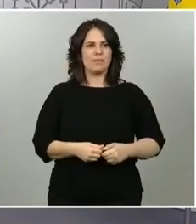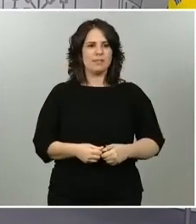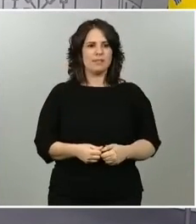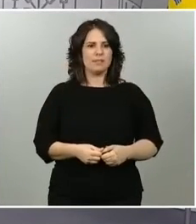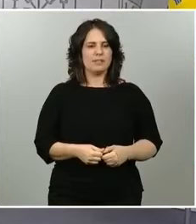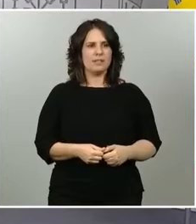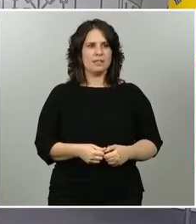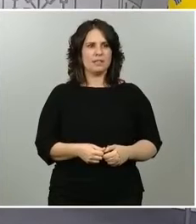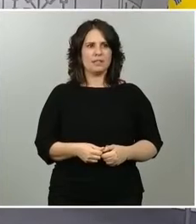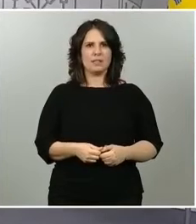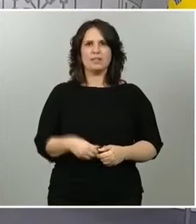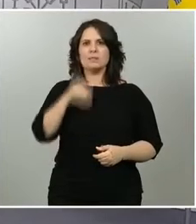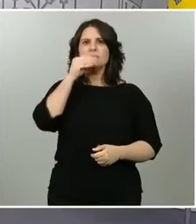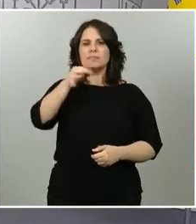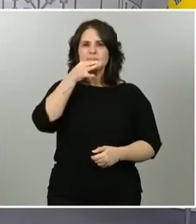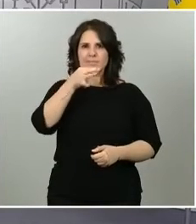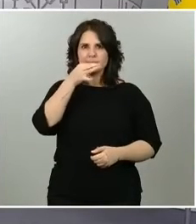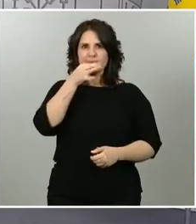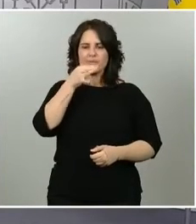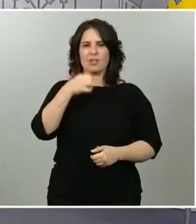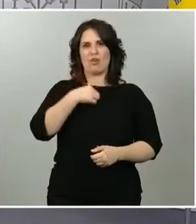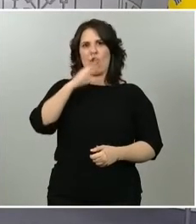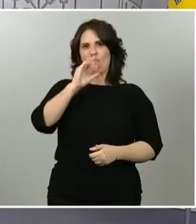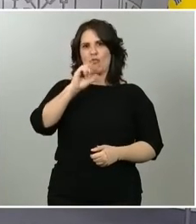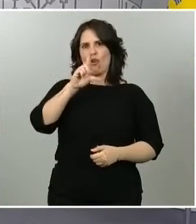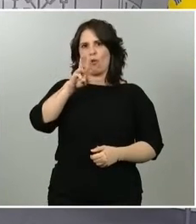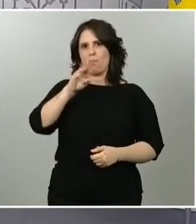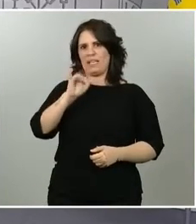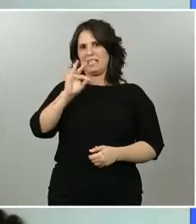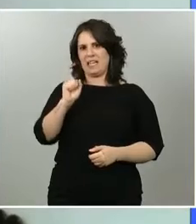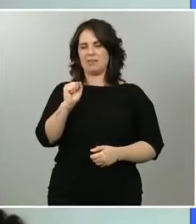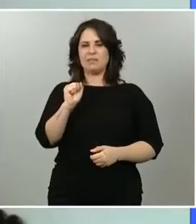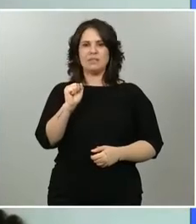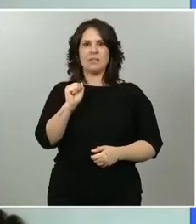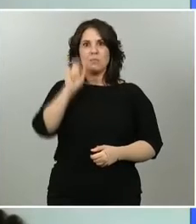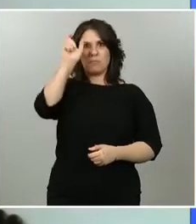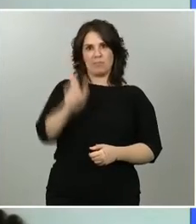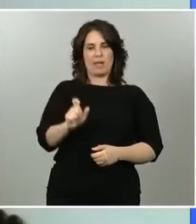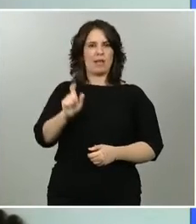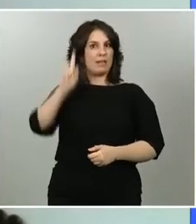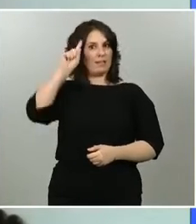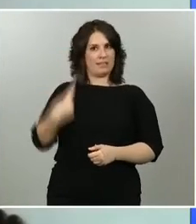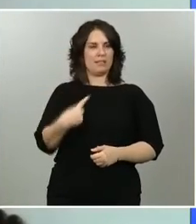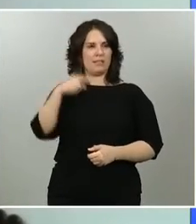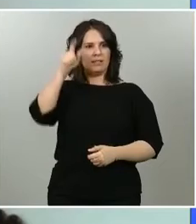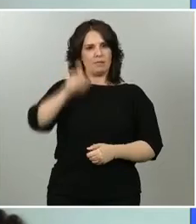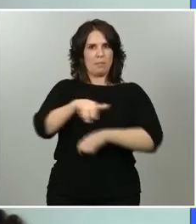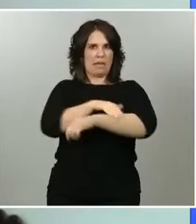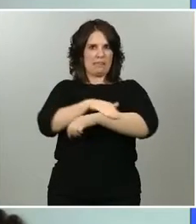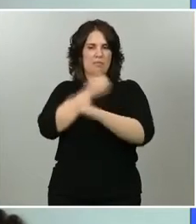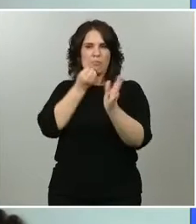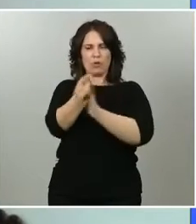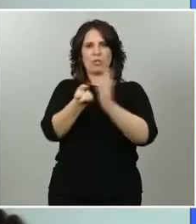Buenas tardes, María Eugenia Alonso, de Colpisa. Para la ministra portavoz, el retraso en desescalada de varias comunidades autónomas,